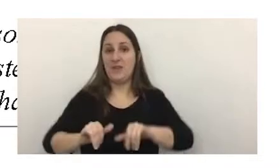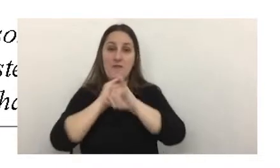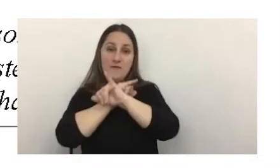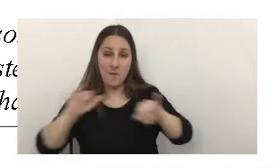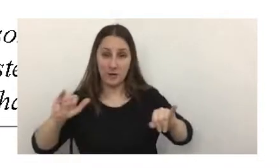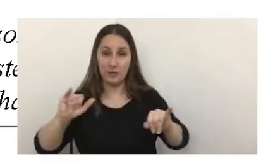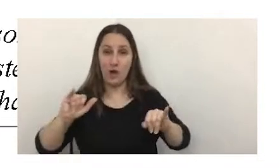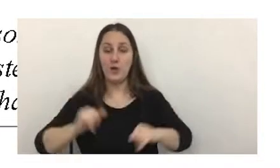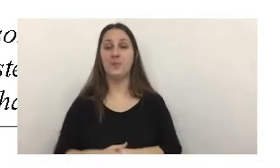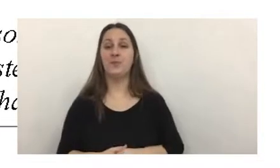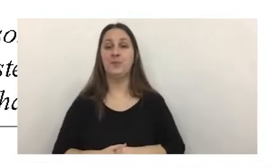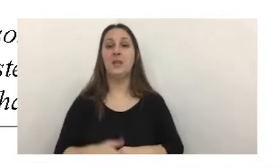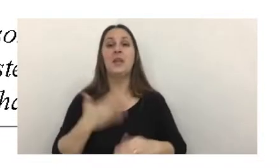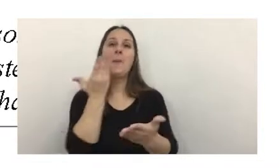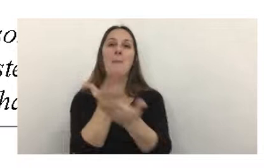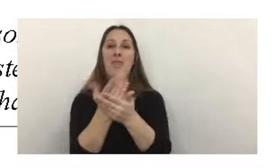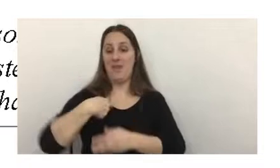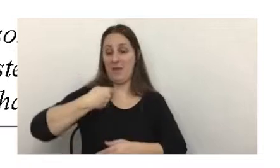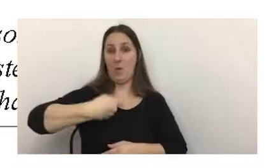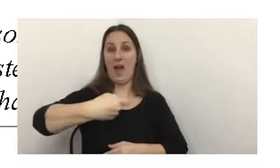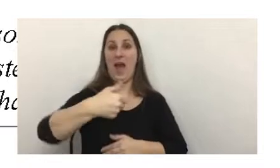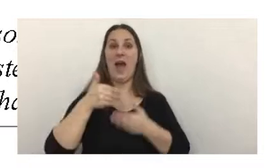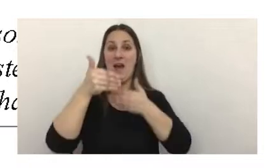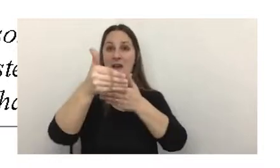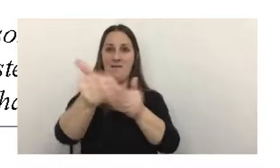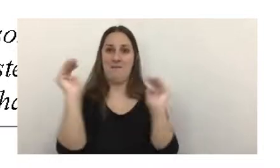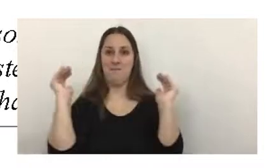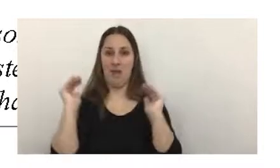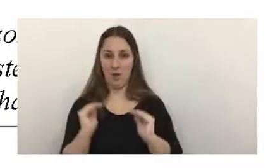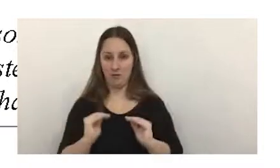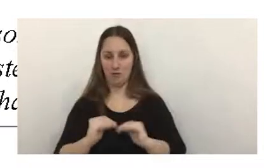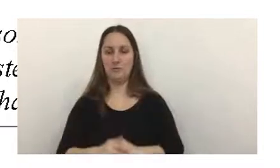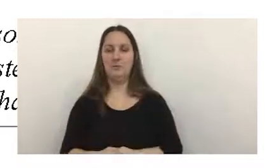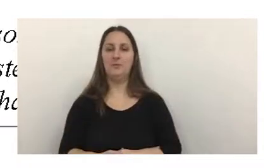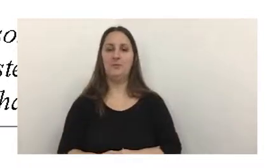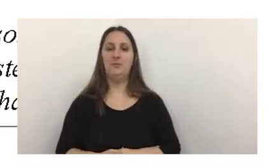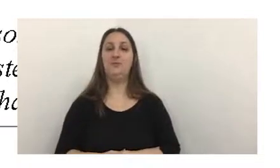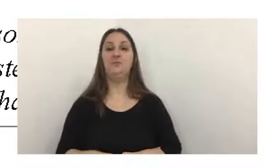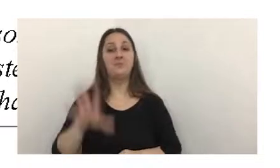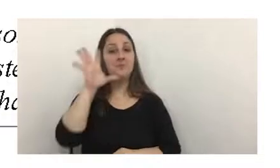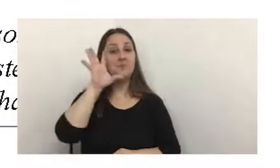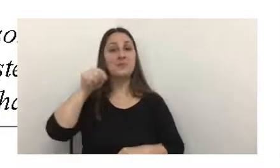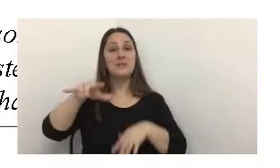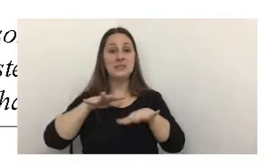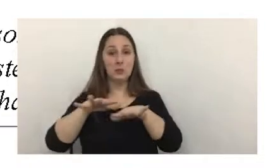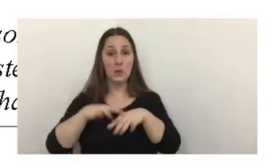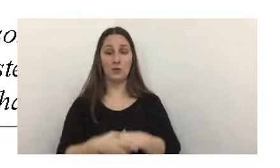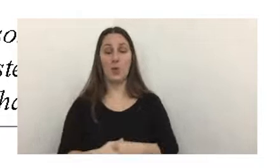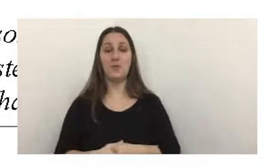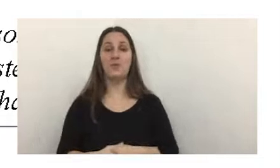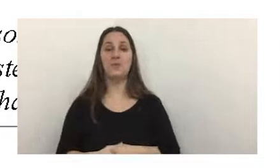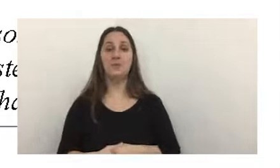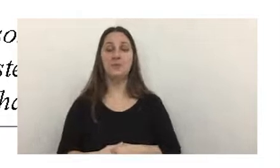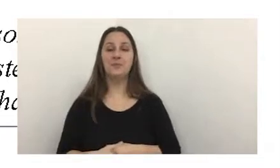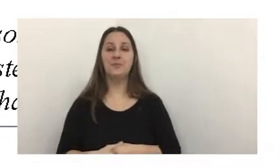formulario y pedir la reducción. En este caso, recuerden que si hablamos